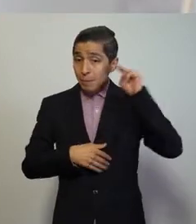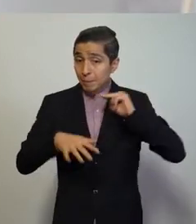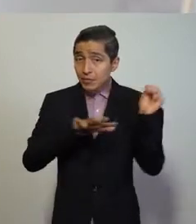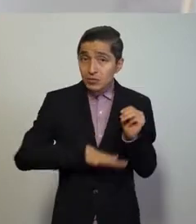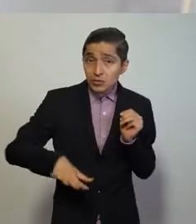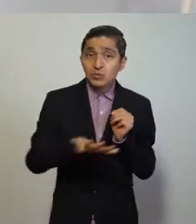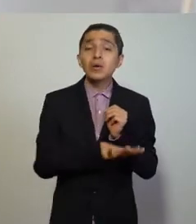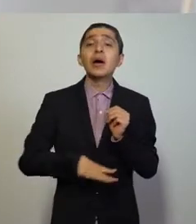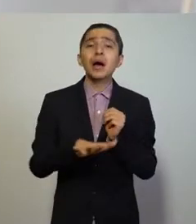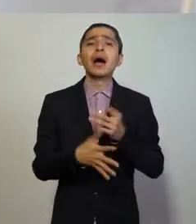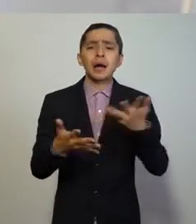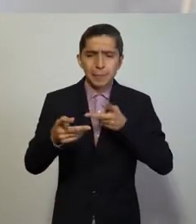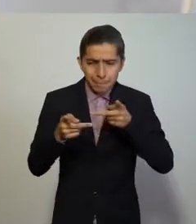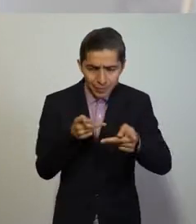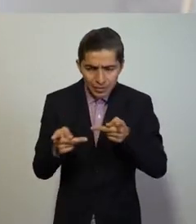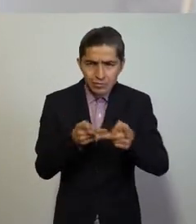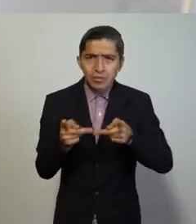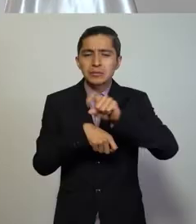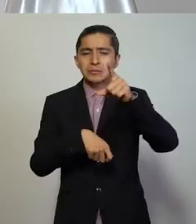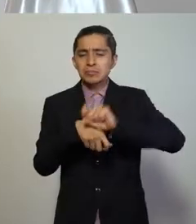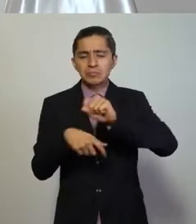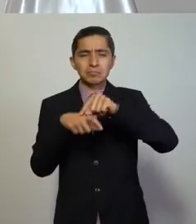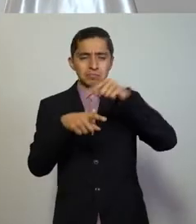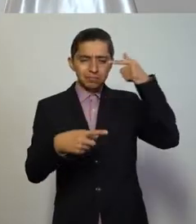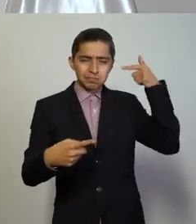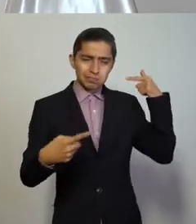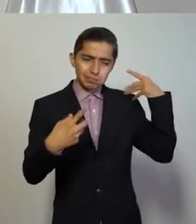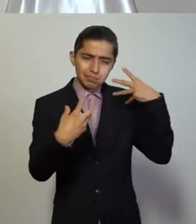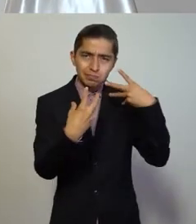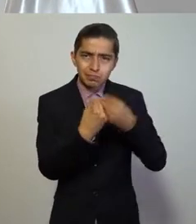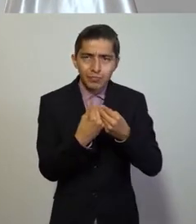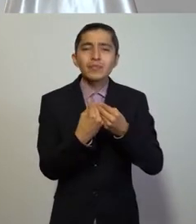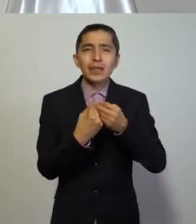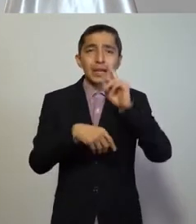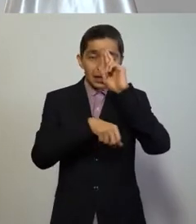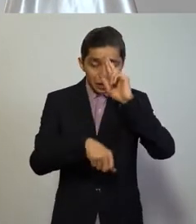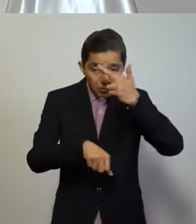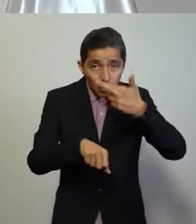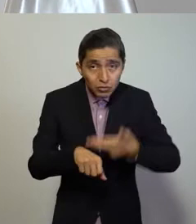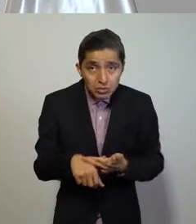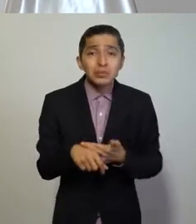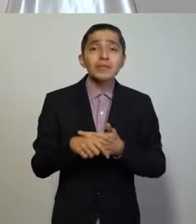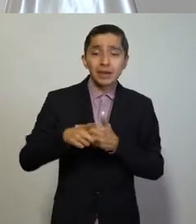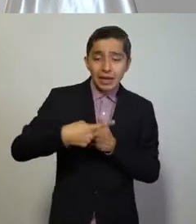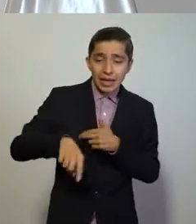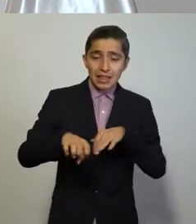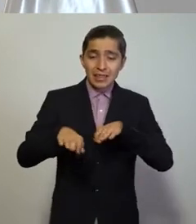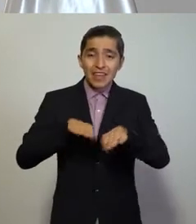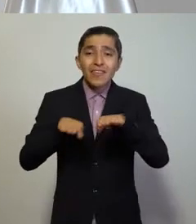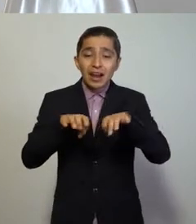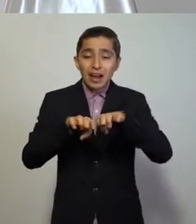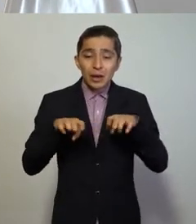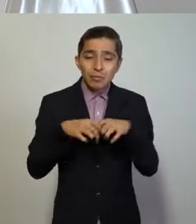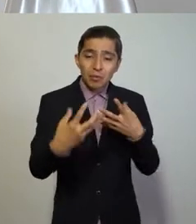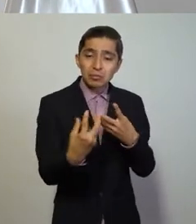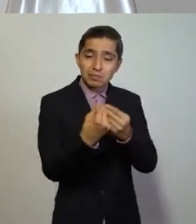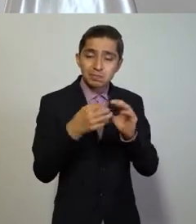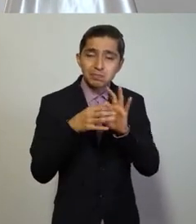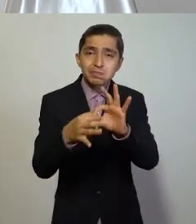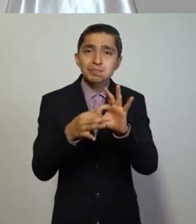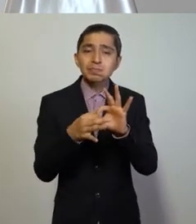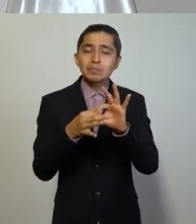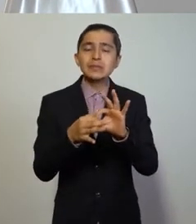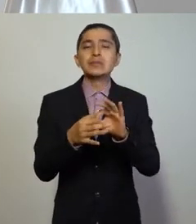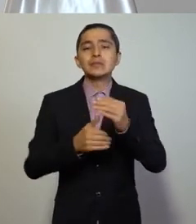Michoacán hemos preparado durante semanas, donde la responsabilidad y el trabajo en equipo serán las claves